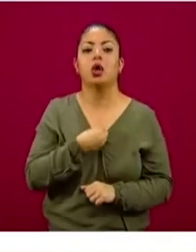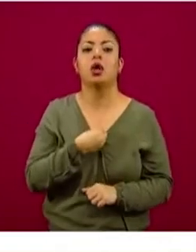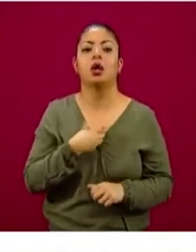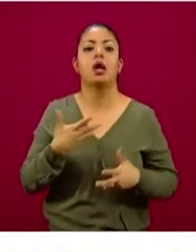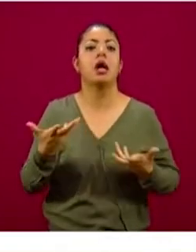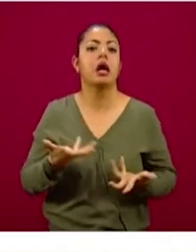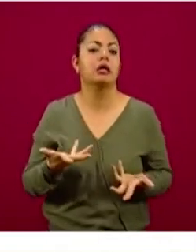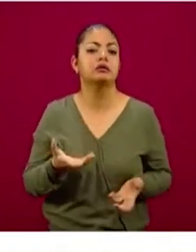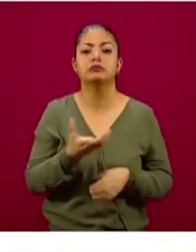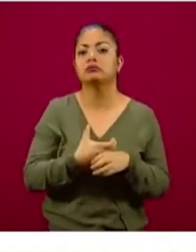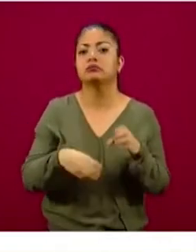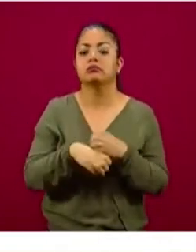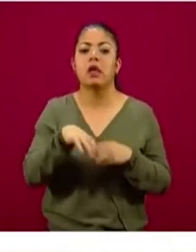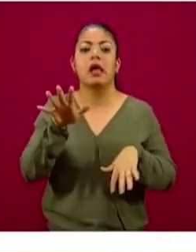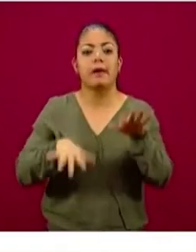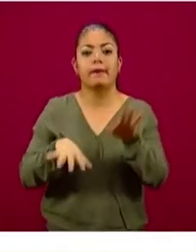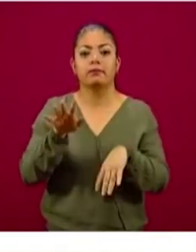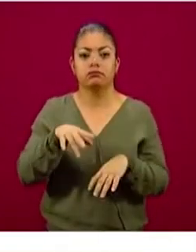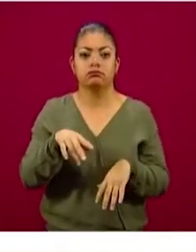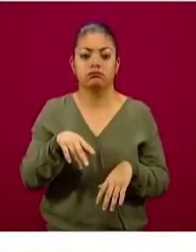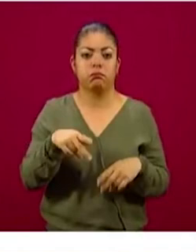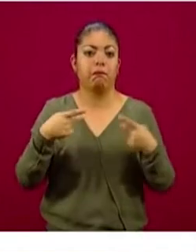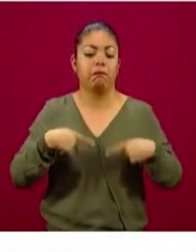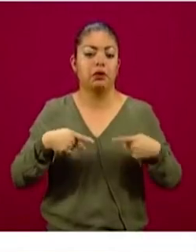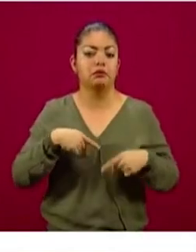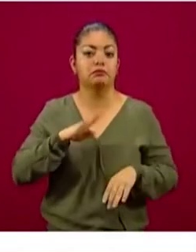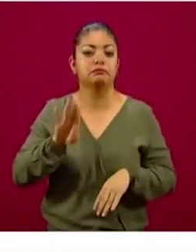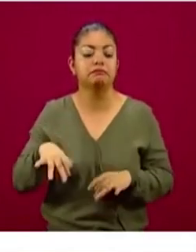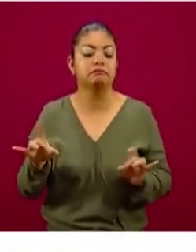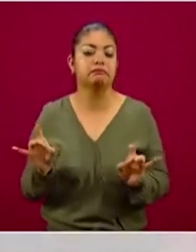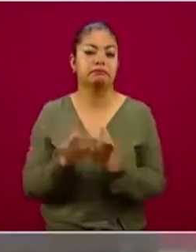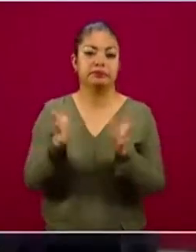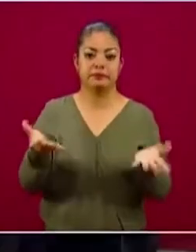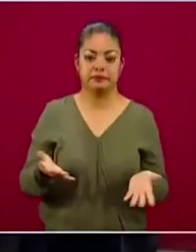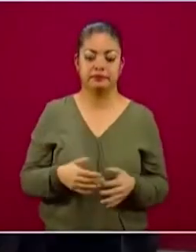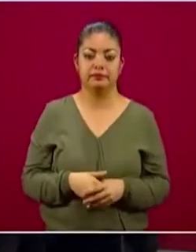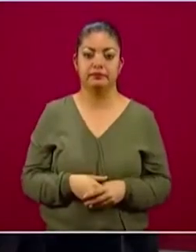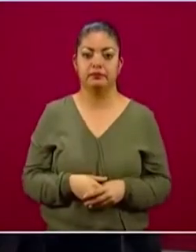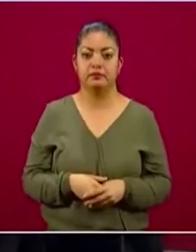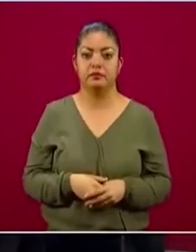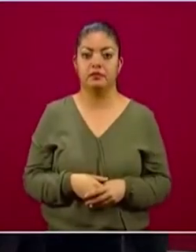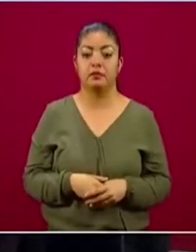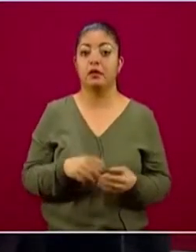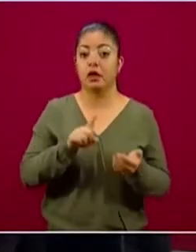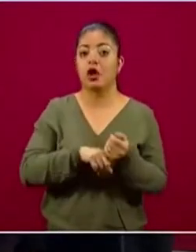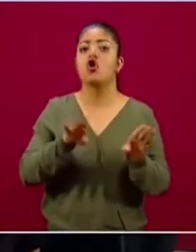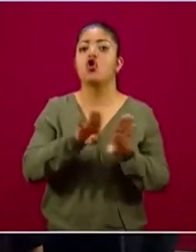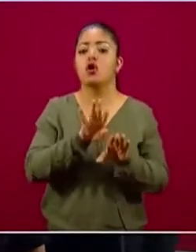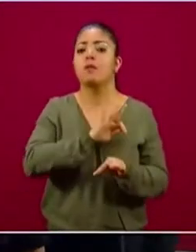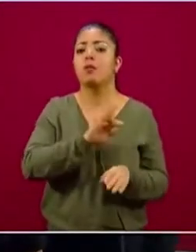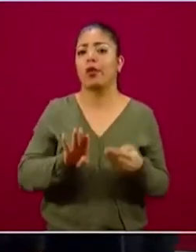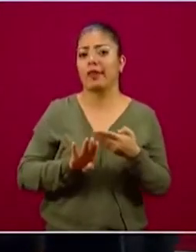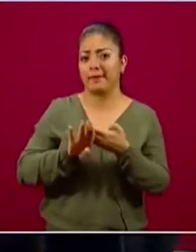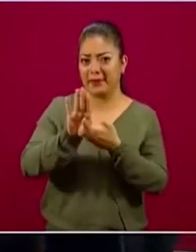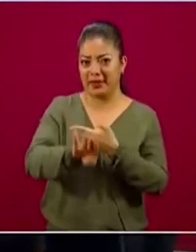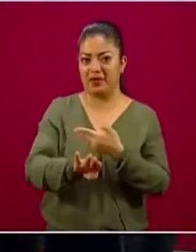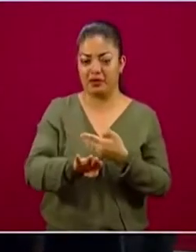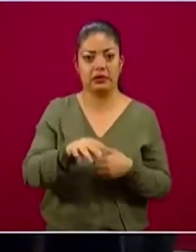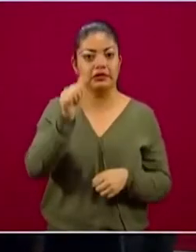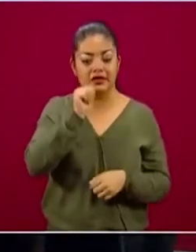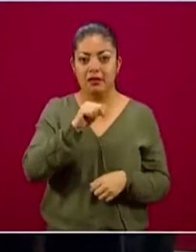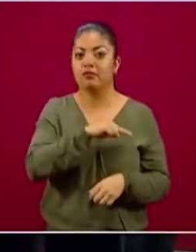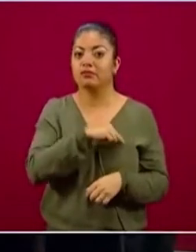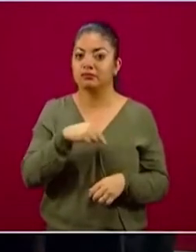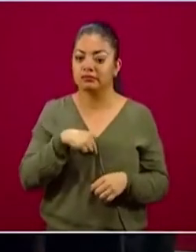tengamos que hacer, a veces lamentablemente la gente fallece. En la parte de prevención, esto ya lo hemos tocado mucho, lo ha